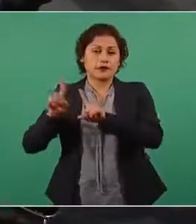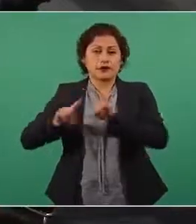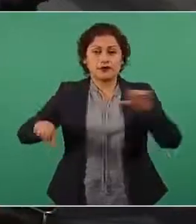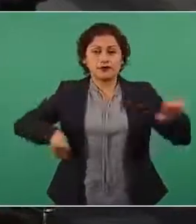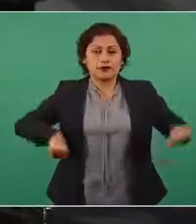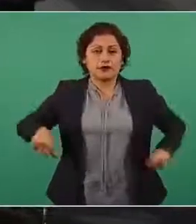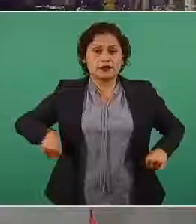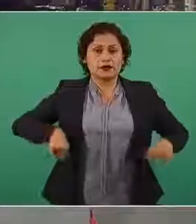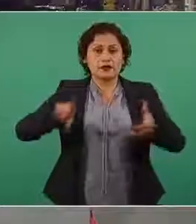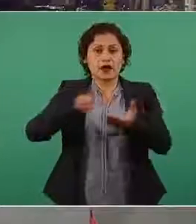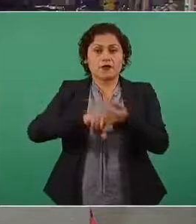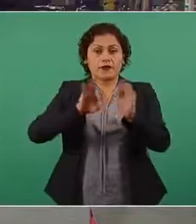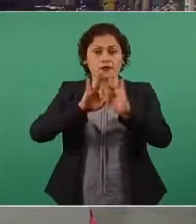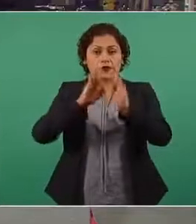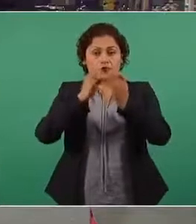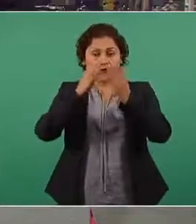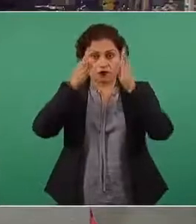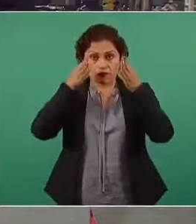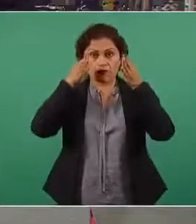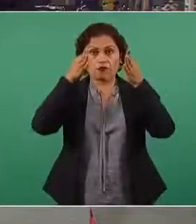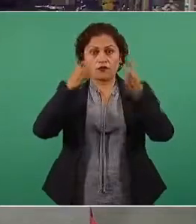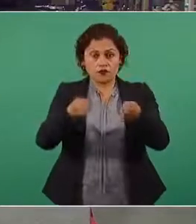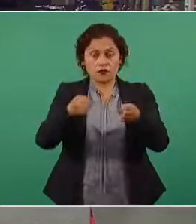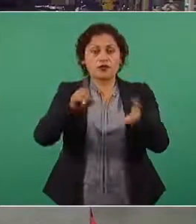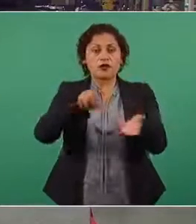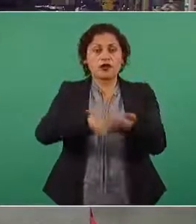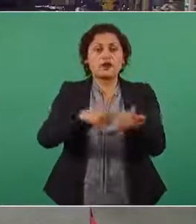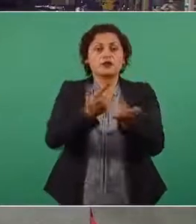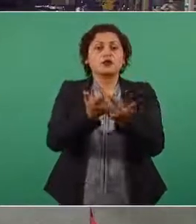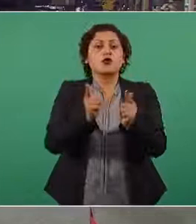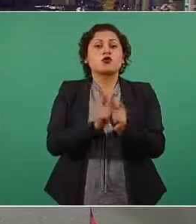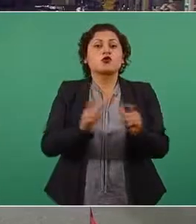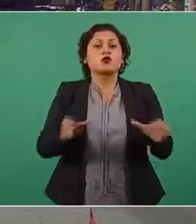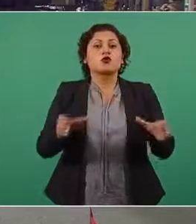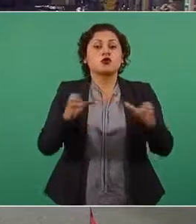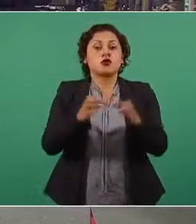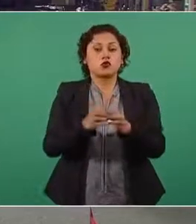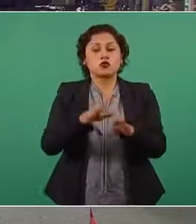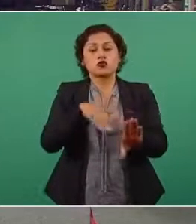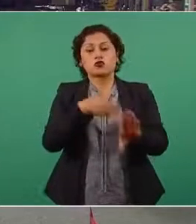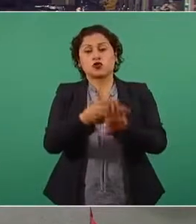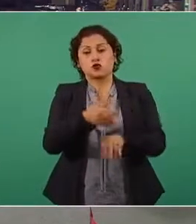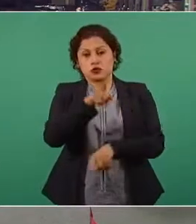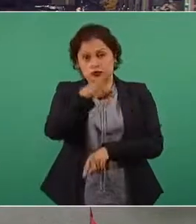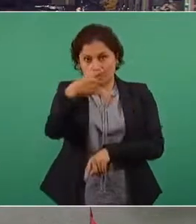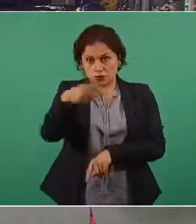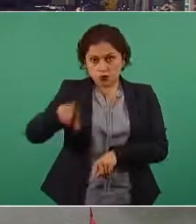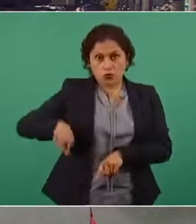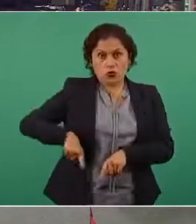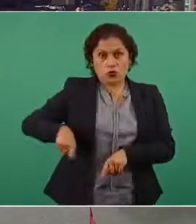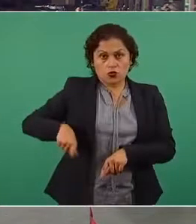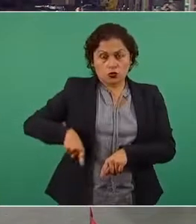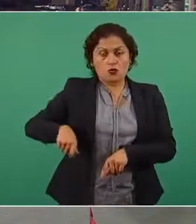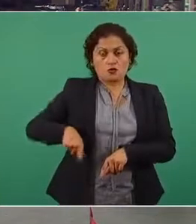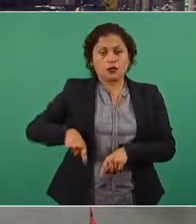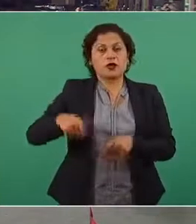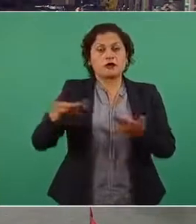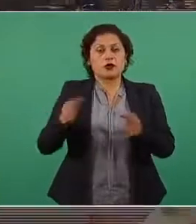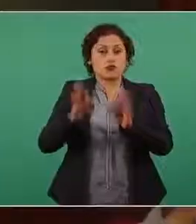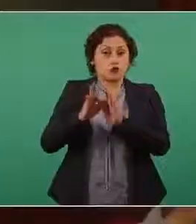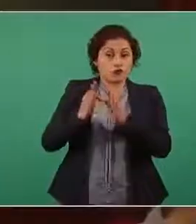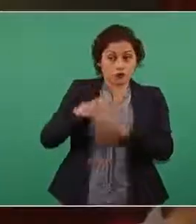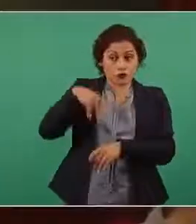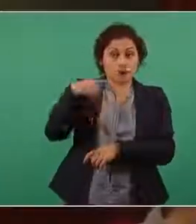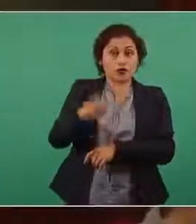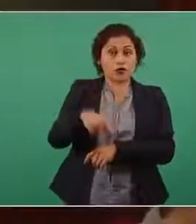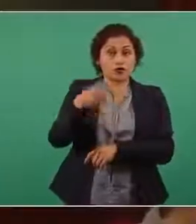estrategia que están siguiendo los grupos opositores que buscan debilitar su gobierno. Y esta estrategia se parece